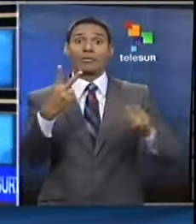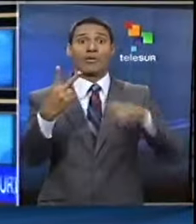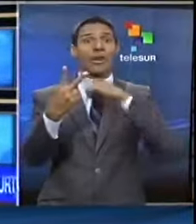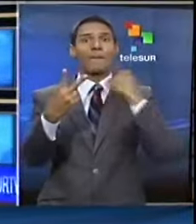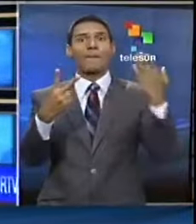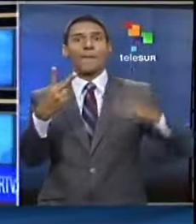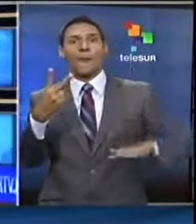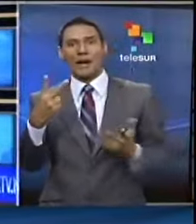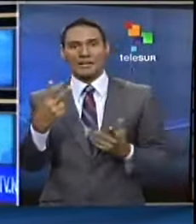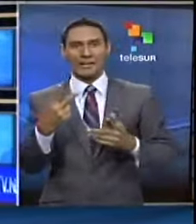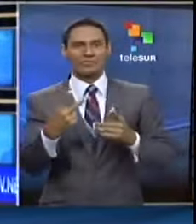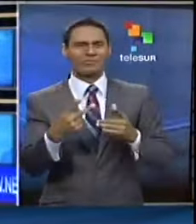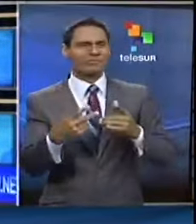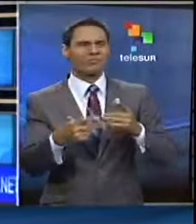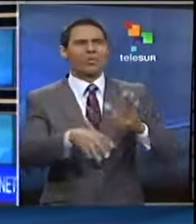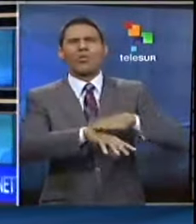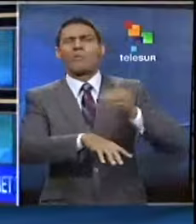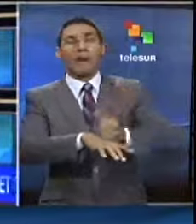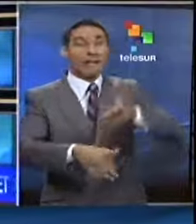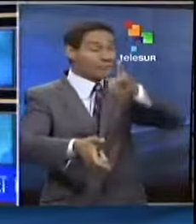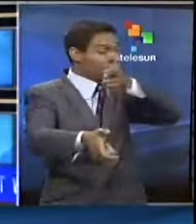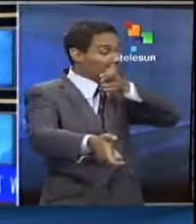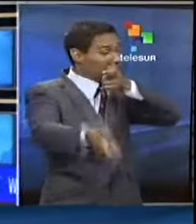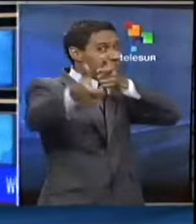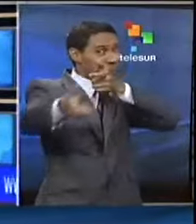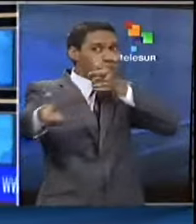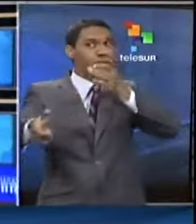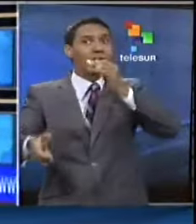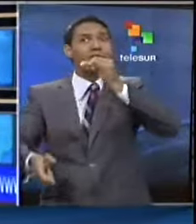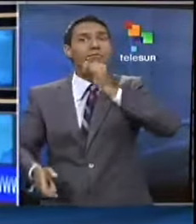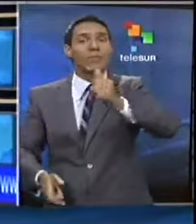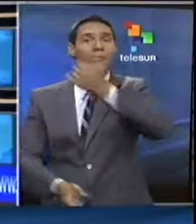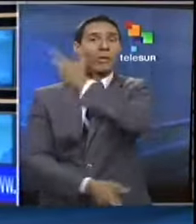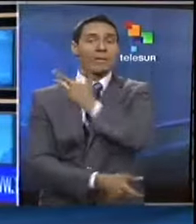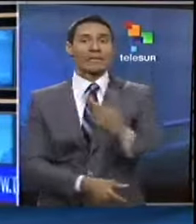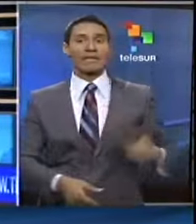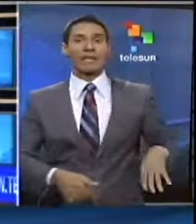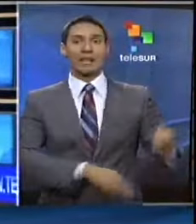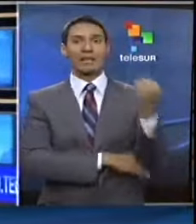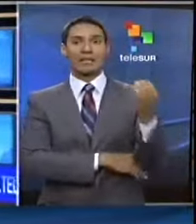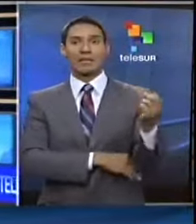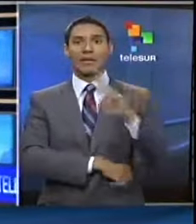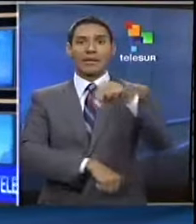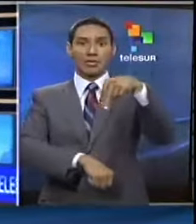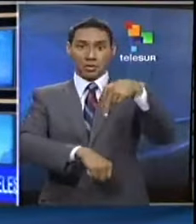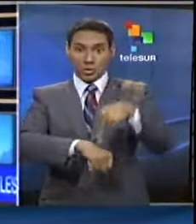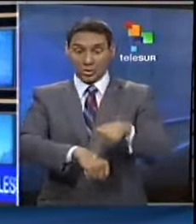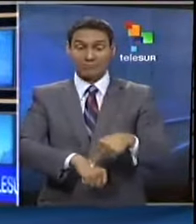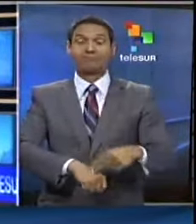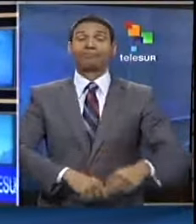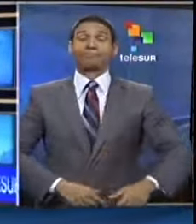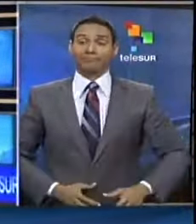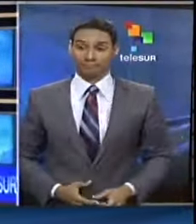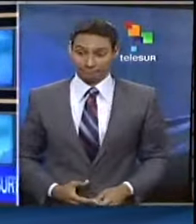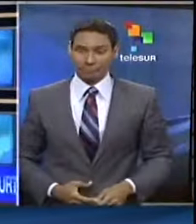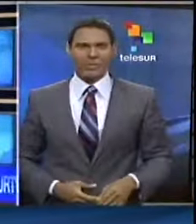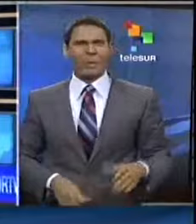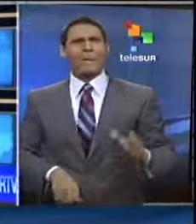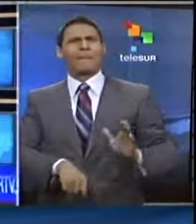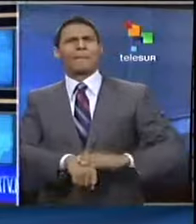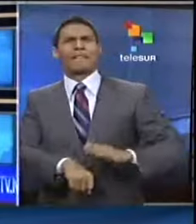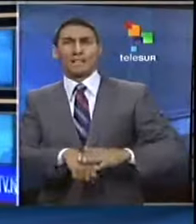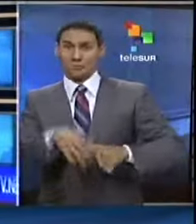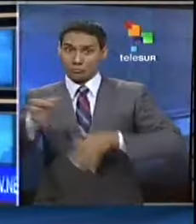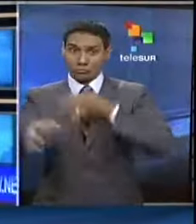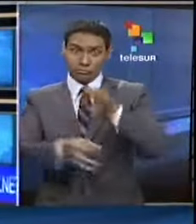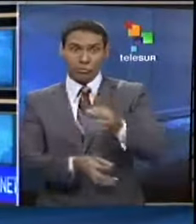Al menos dos personas fueron asesinadas por francotiradores, de acuerdo con la información del presidente de la Asamblea Venezolana. Los hechos ocurrieron